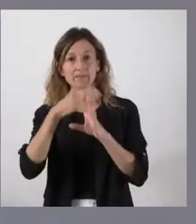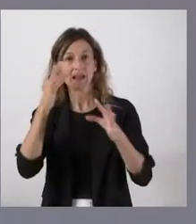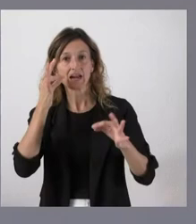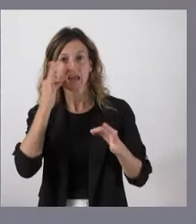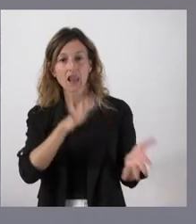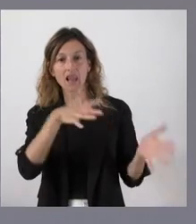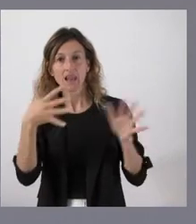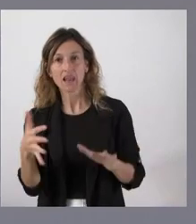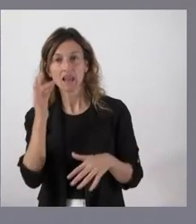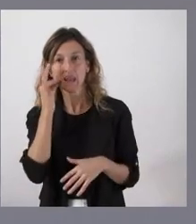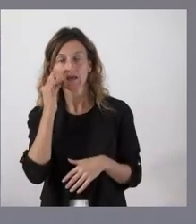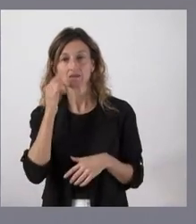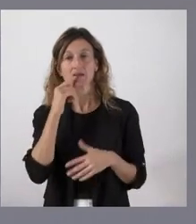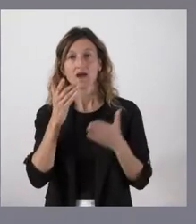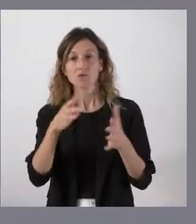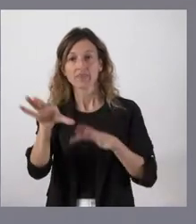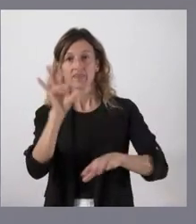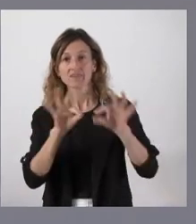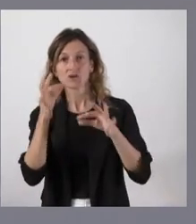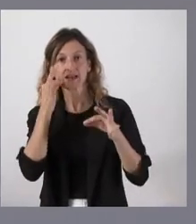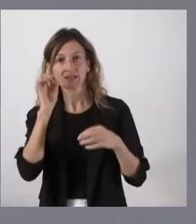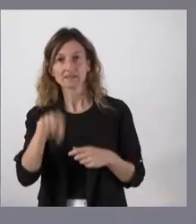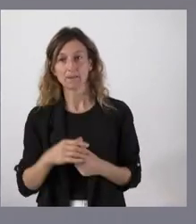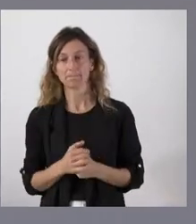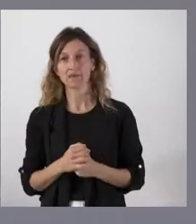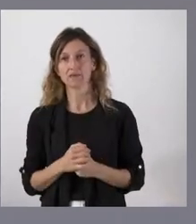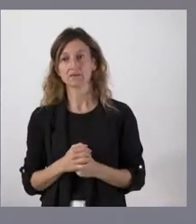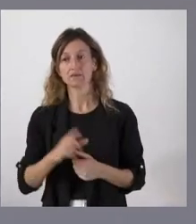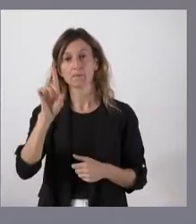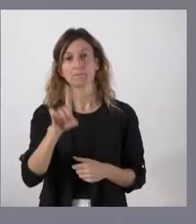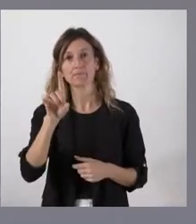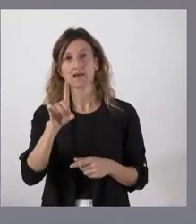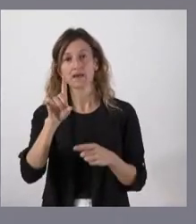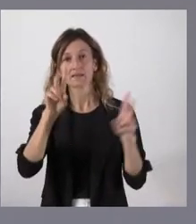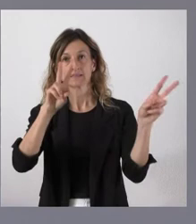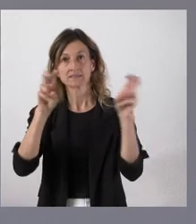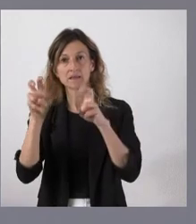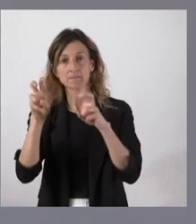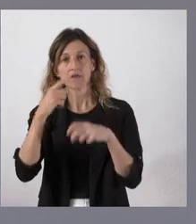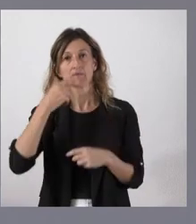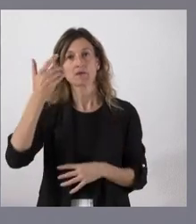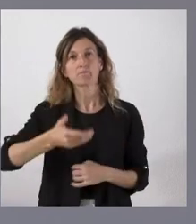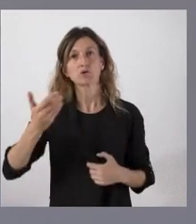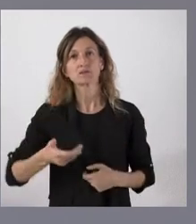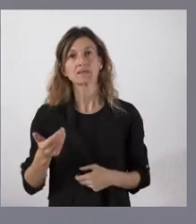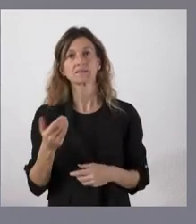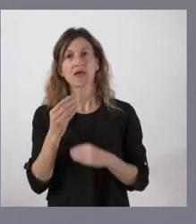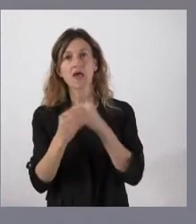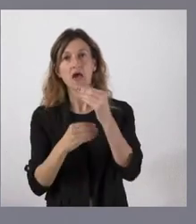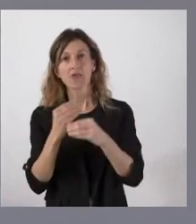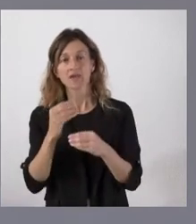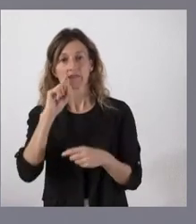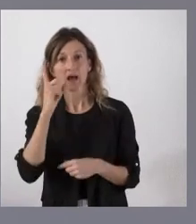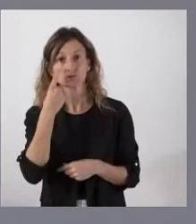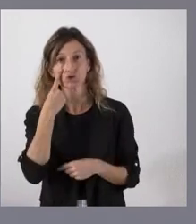porque ayudaría también a tomar decisiones más realistas y, por tanto, el primer aspecto es que es muy importante acertar con el